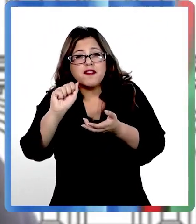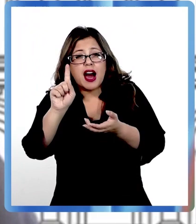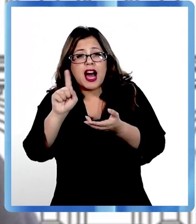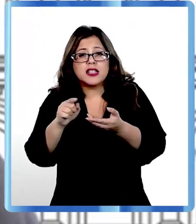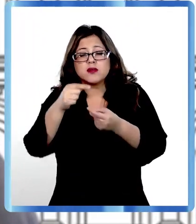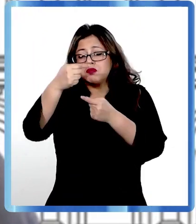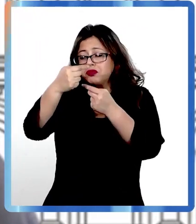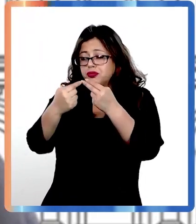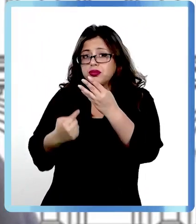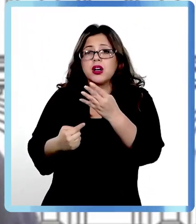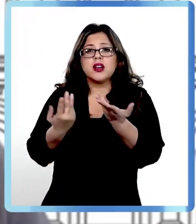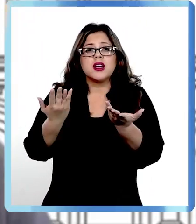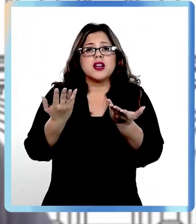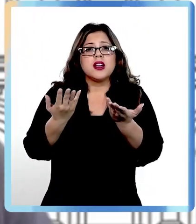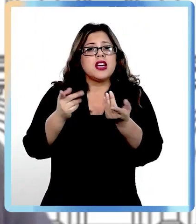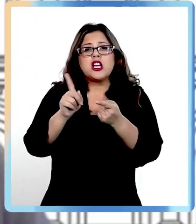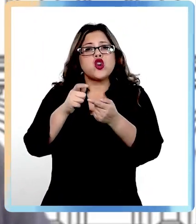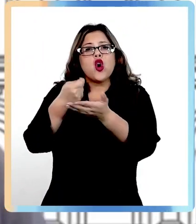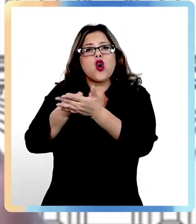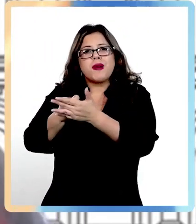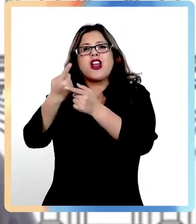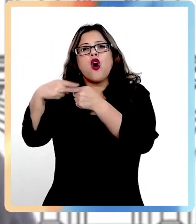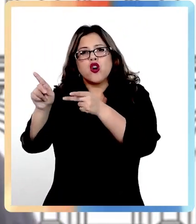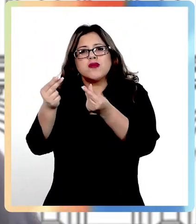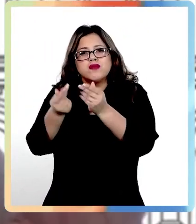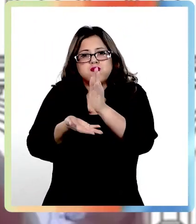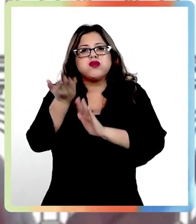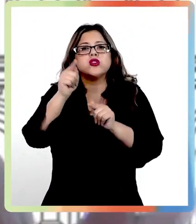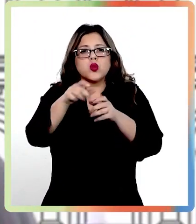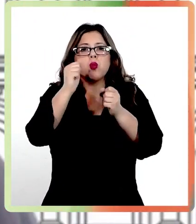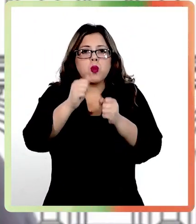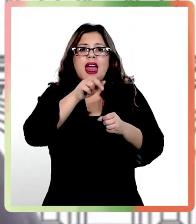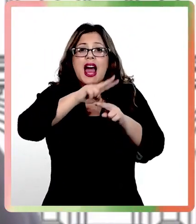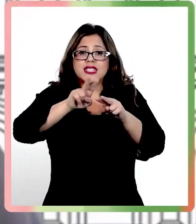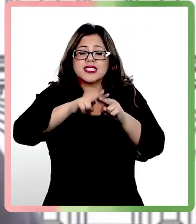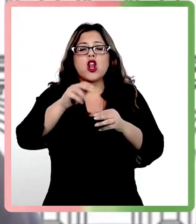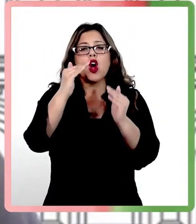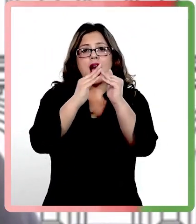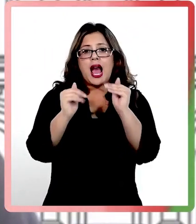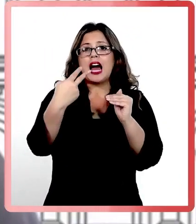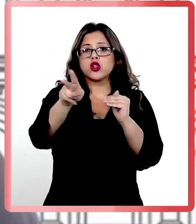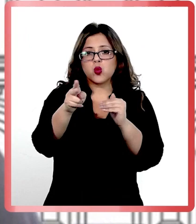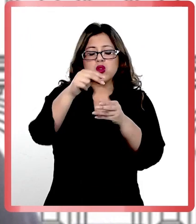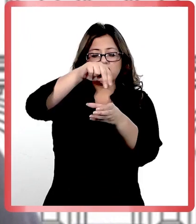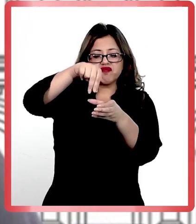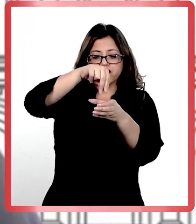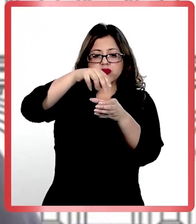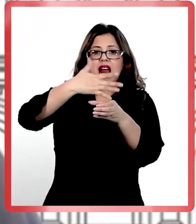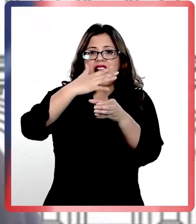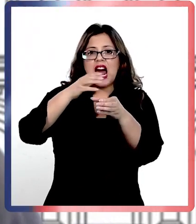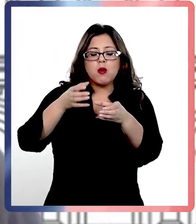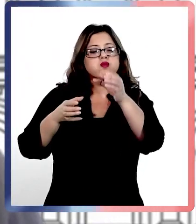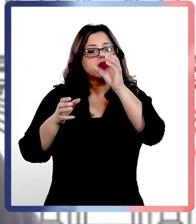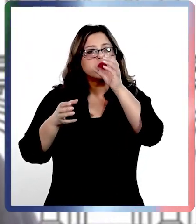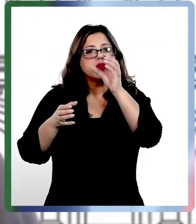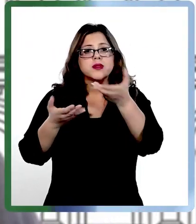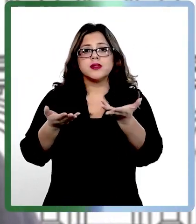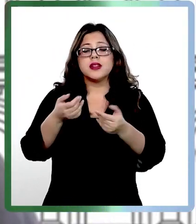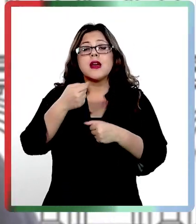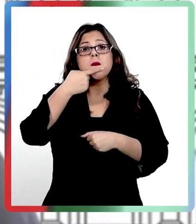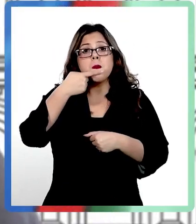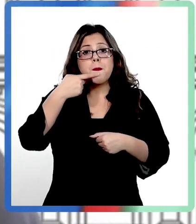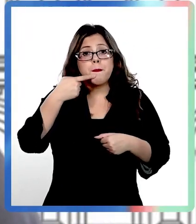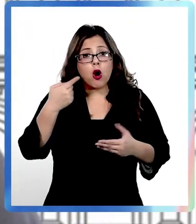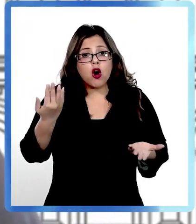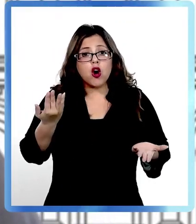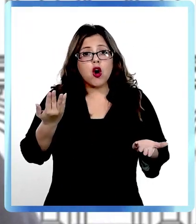saborizadas, que tienen un costo mayor y cuando tú la puedes saborizar en casa. Y de postre,